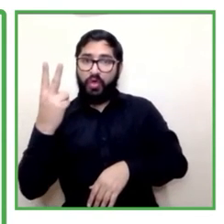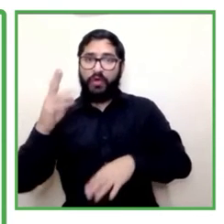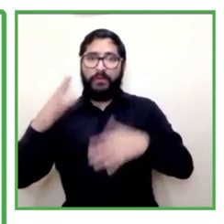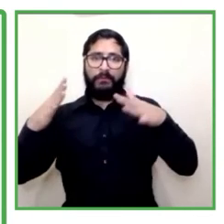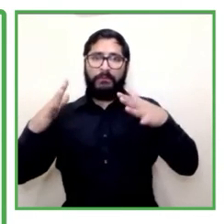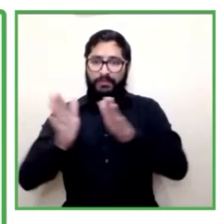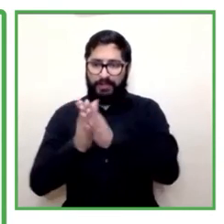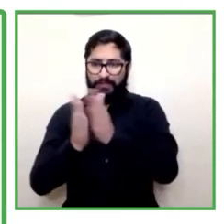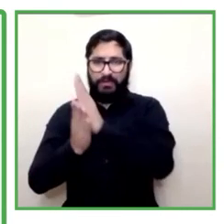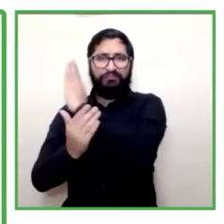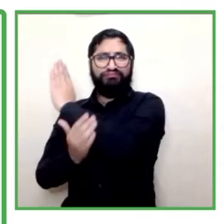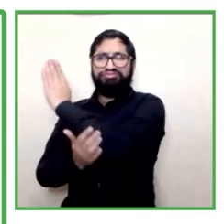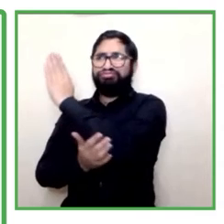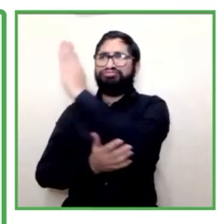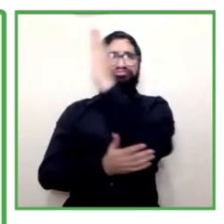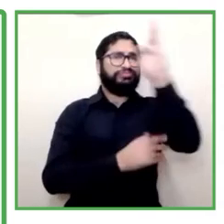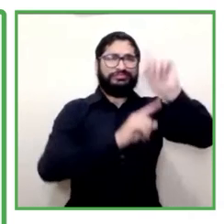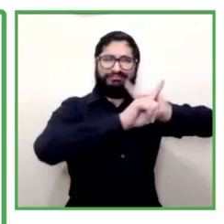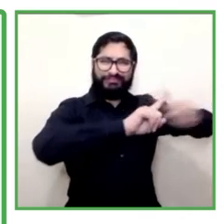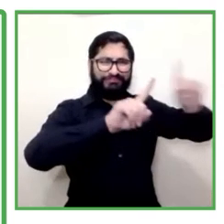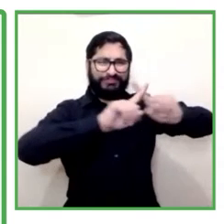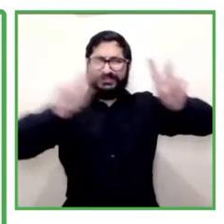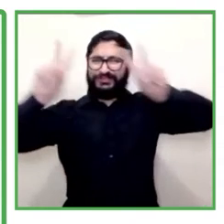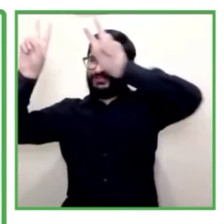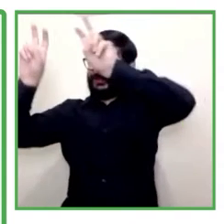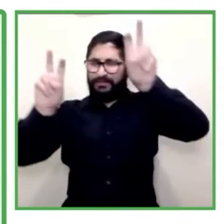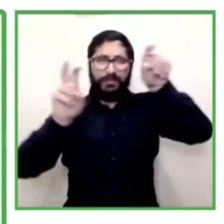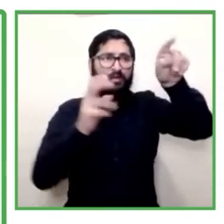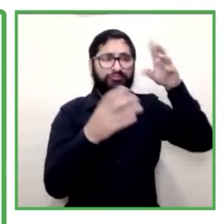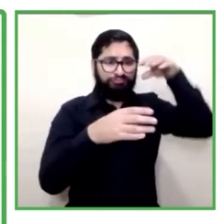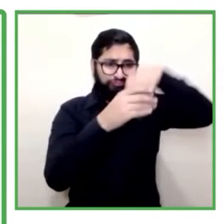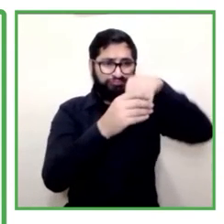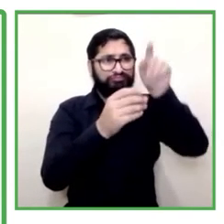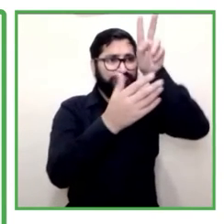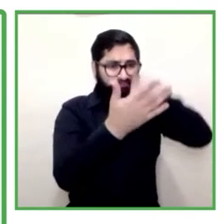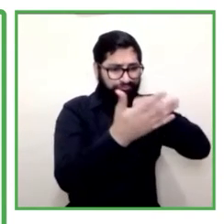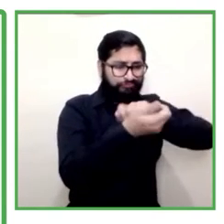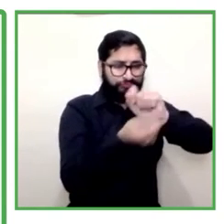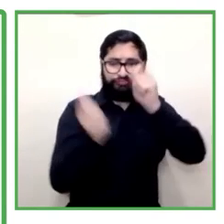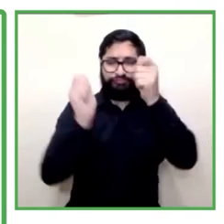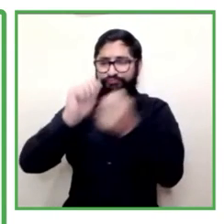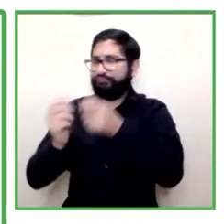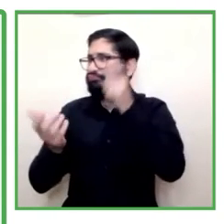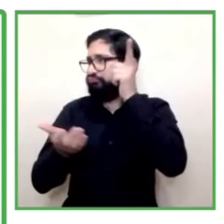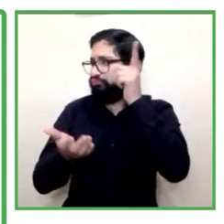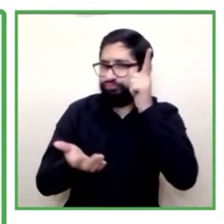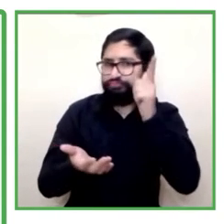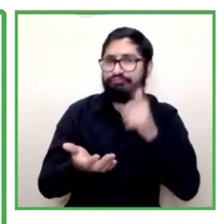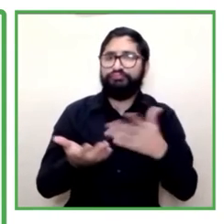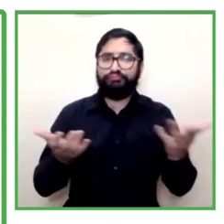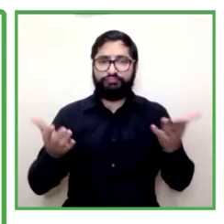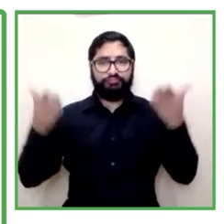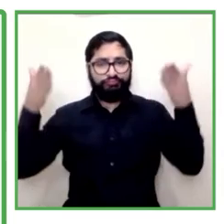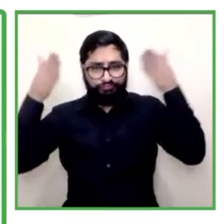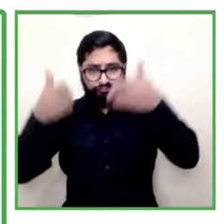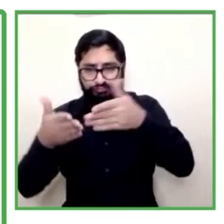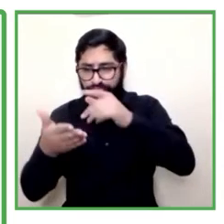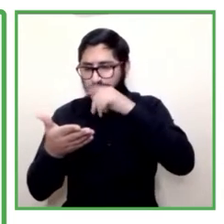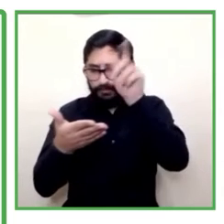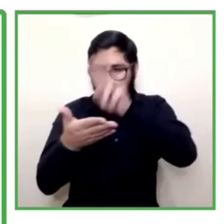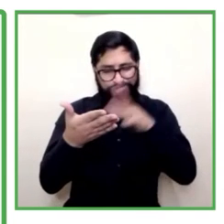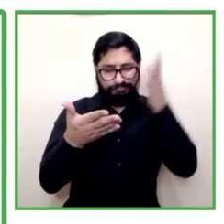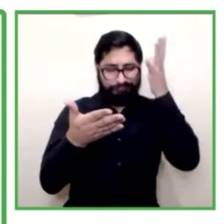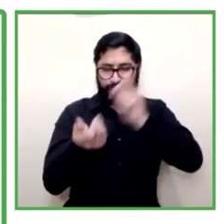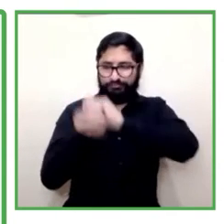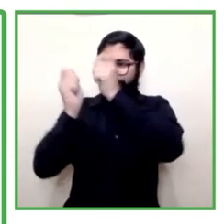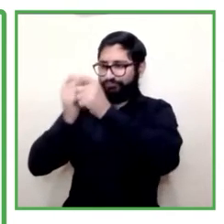de audiolibros en favorecer connotaciones de lenguaje claro para la accesibilidad de nuestros usuarios